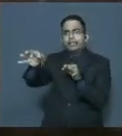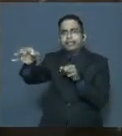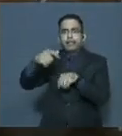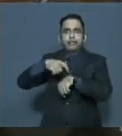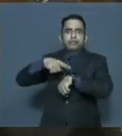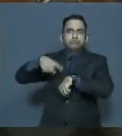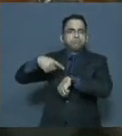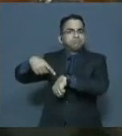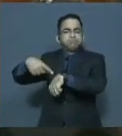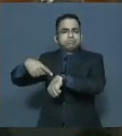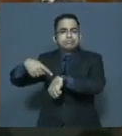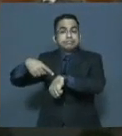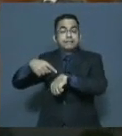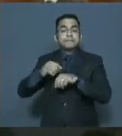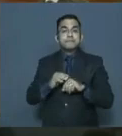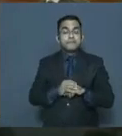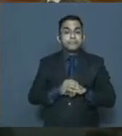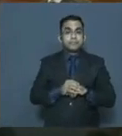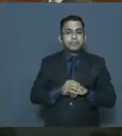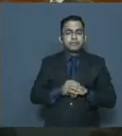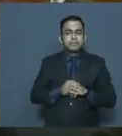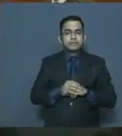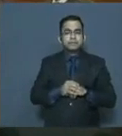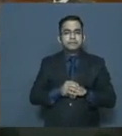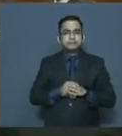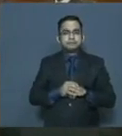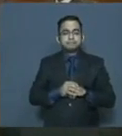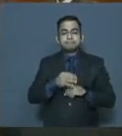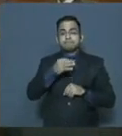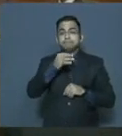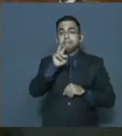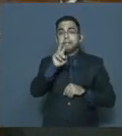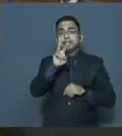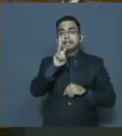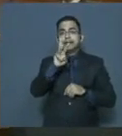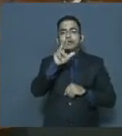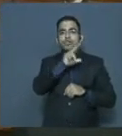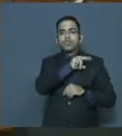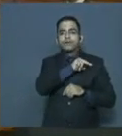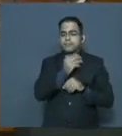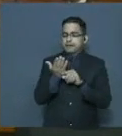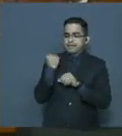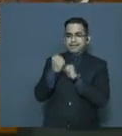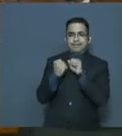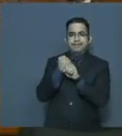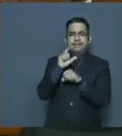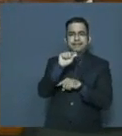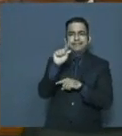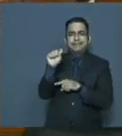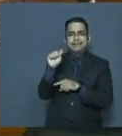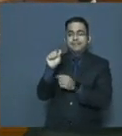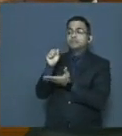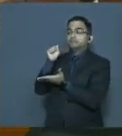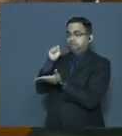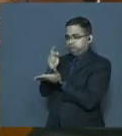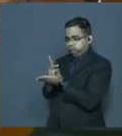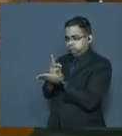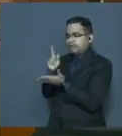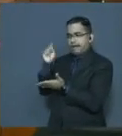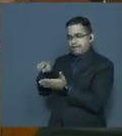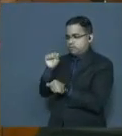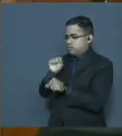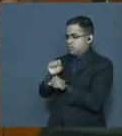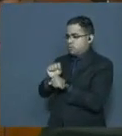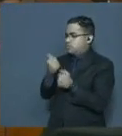Justicia aprobado por el Pleno de esta el 26 de noviembre reciente pasado. Es un hito en la